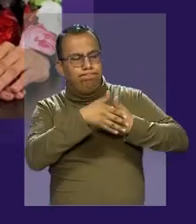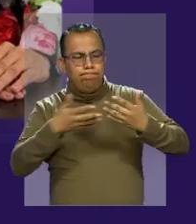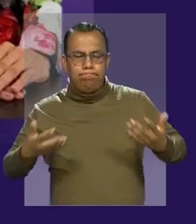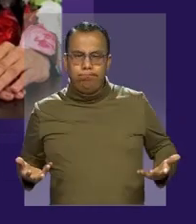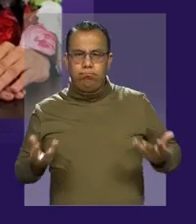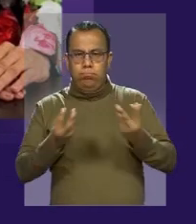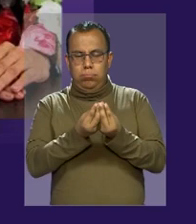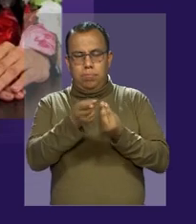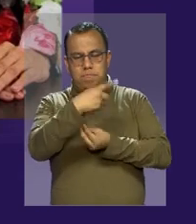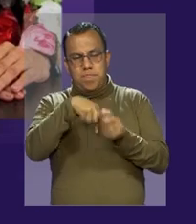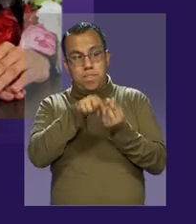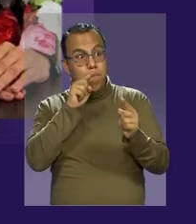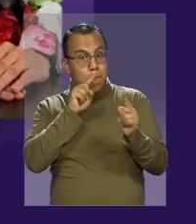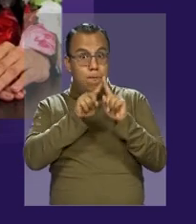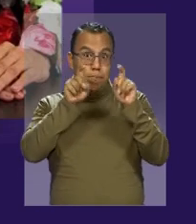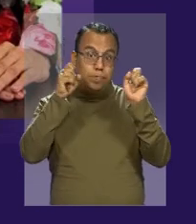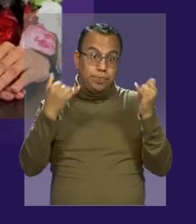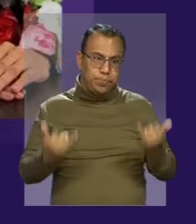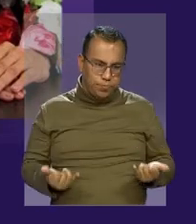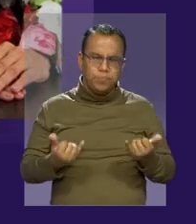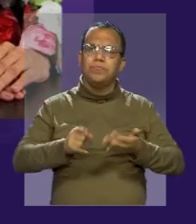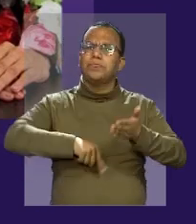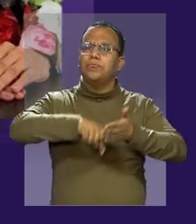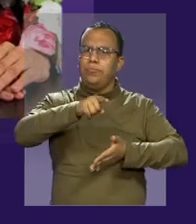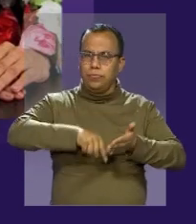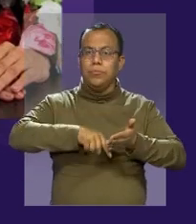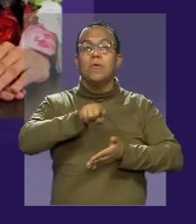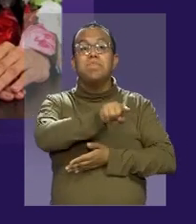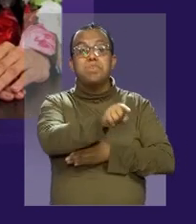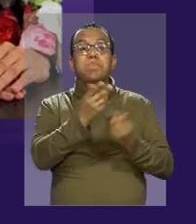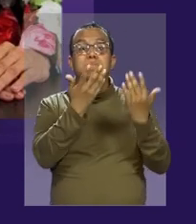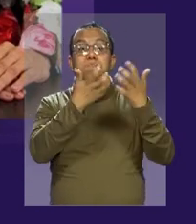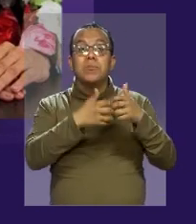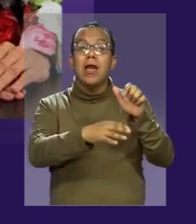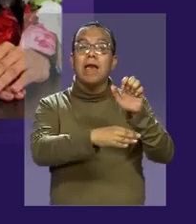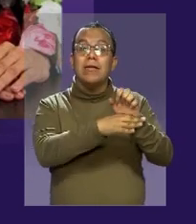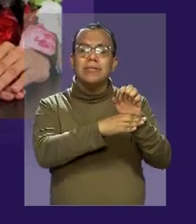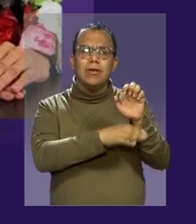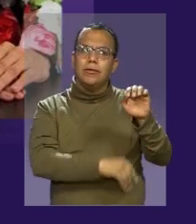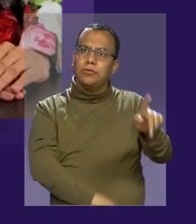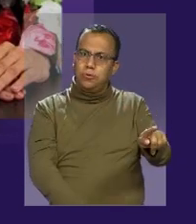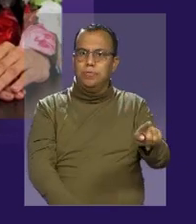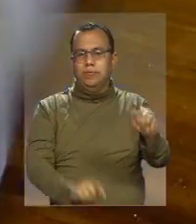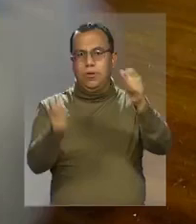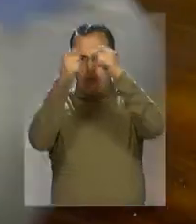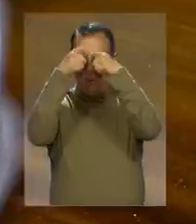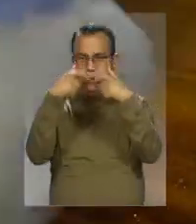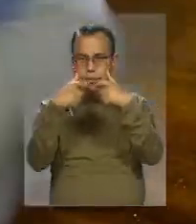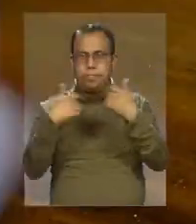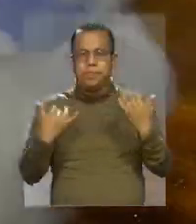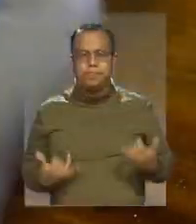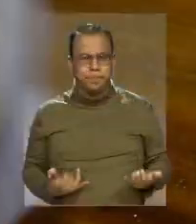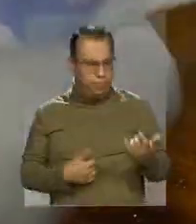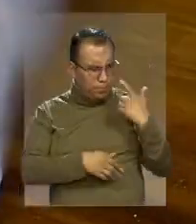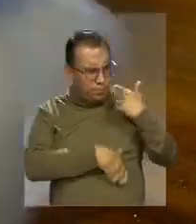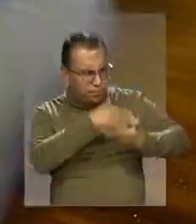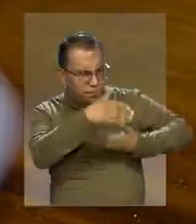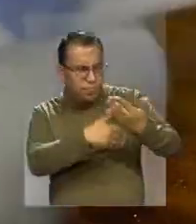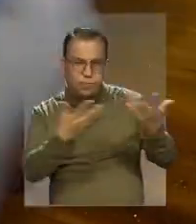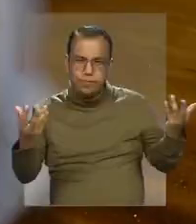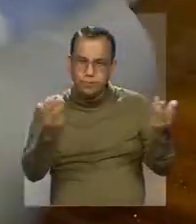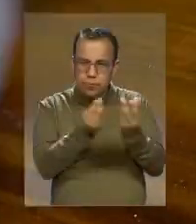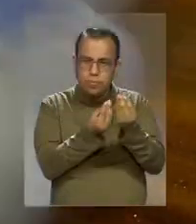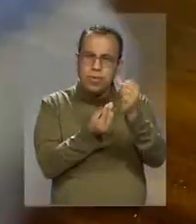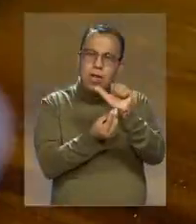a terminar los contratos que pueda tener esa entidad con el Estado. La conducta delincuencial del